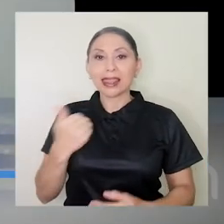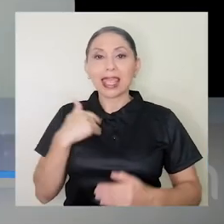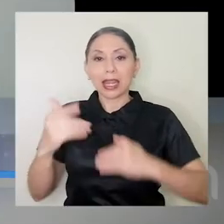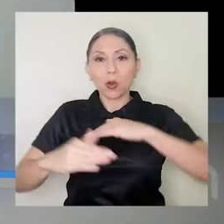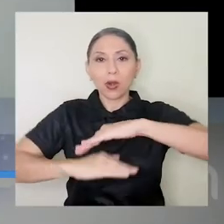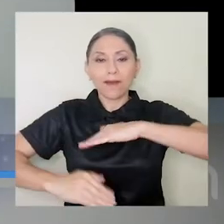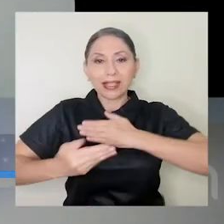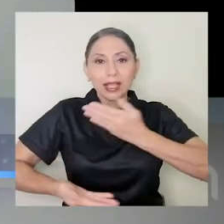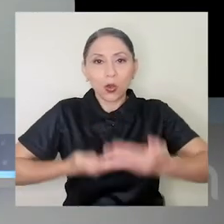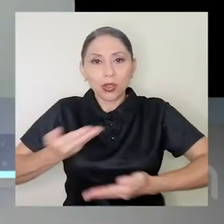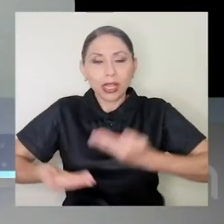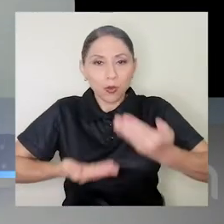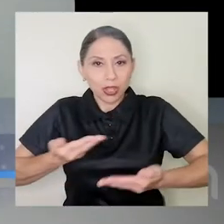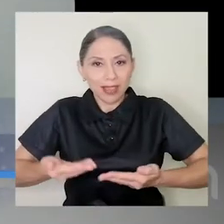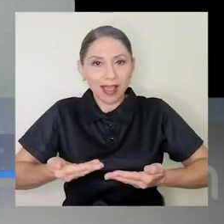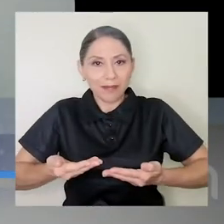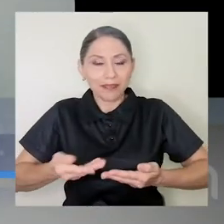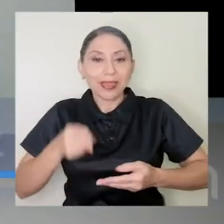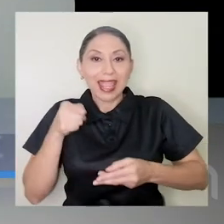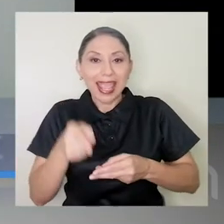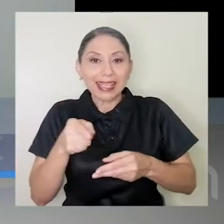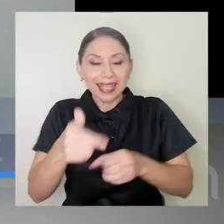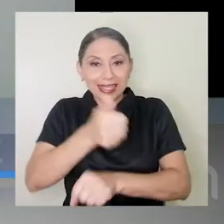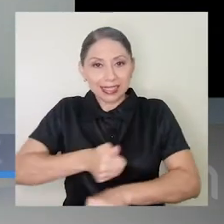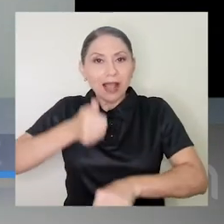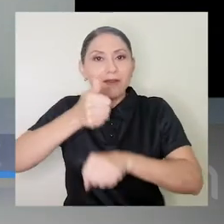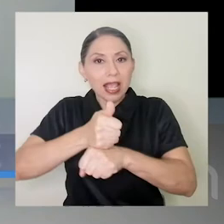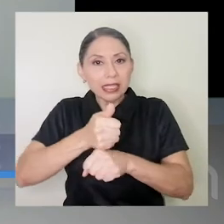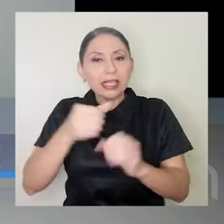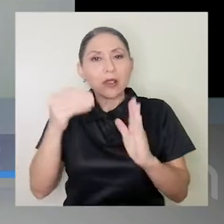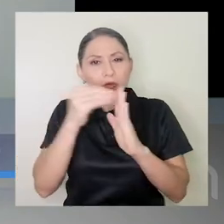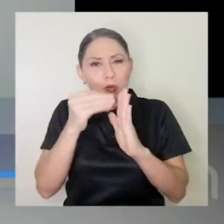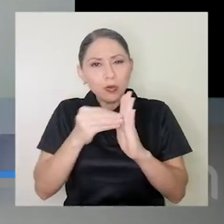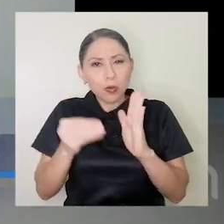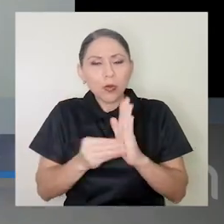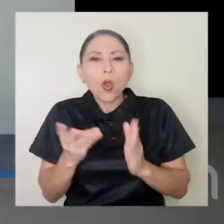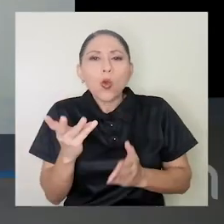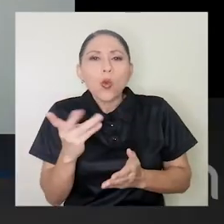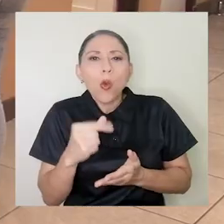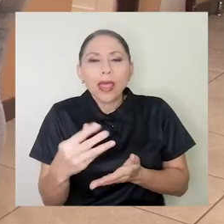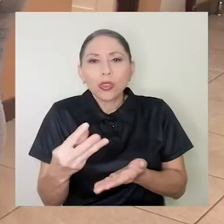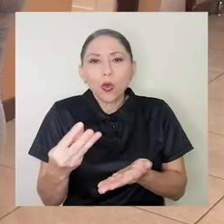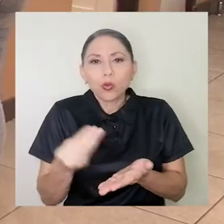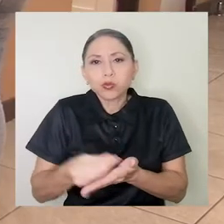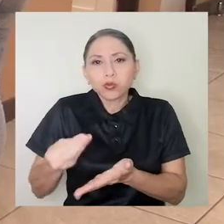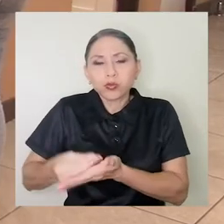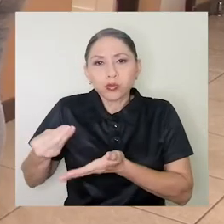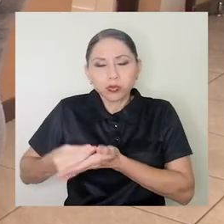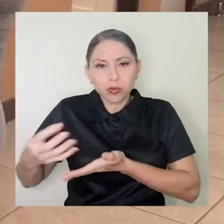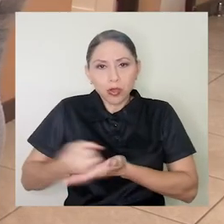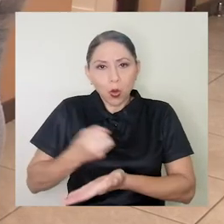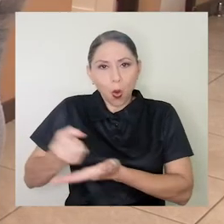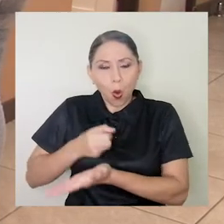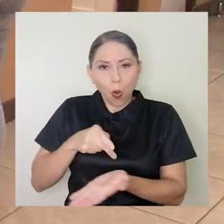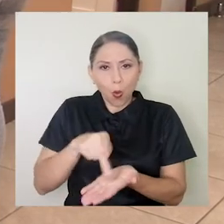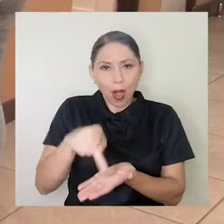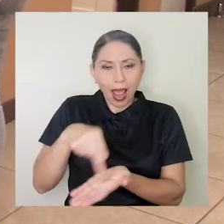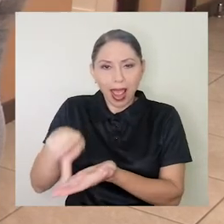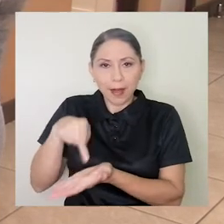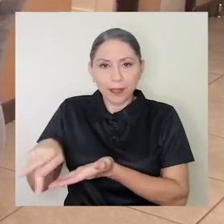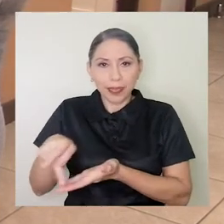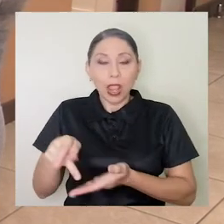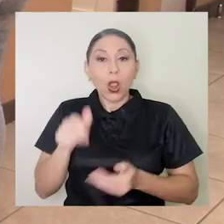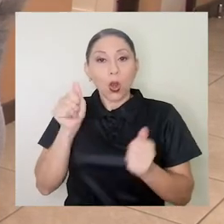contributiva que se llama, que es la que establece los montos a cobrar. Entonces, con esa referencia es que se